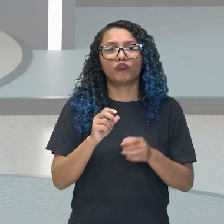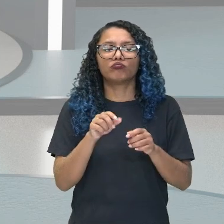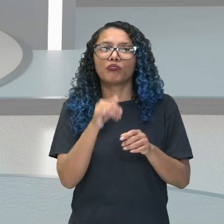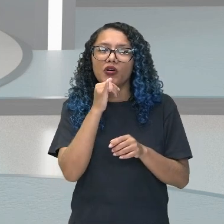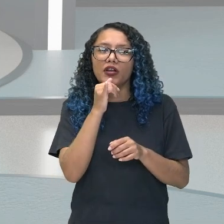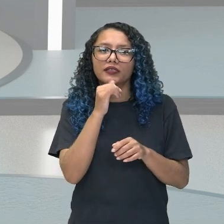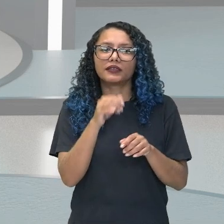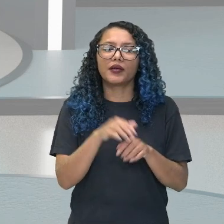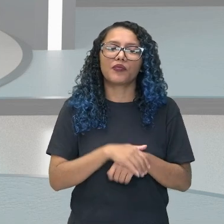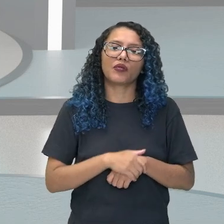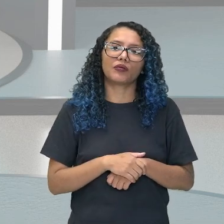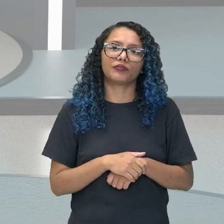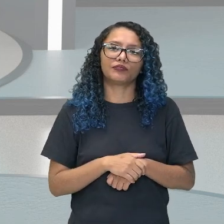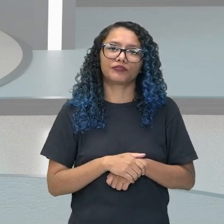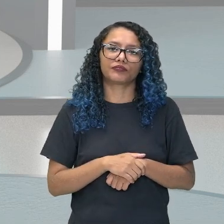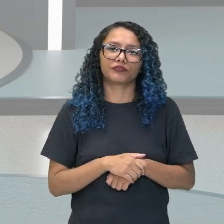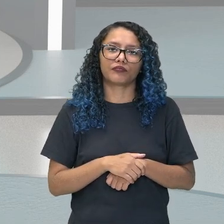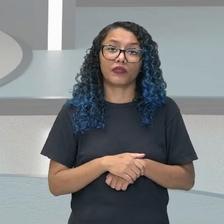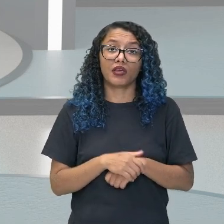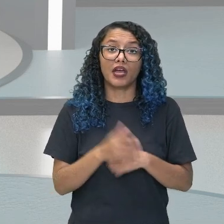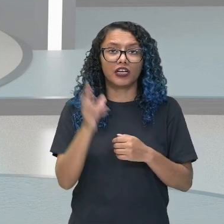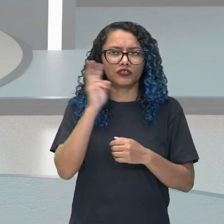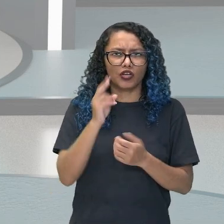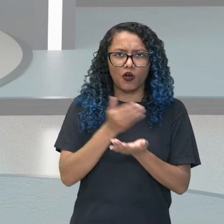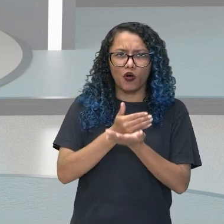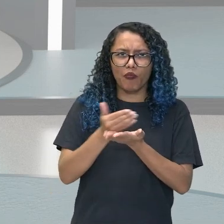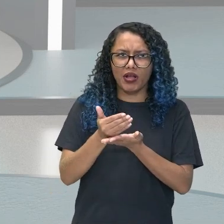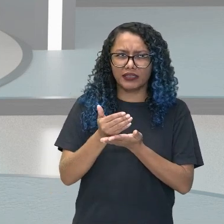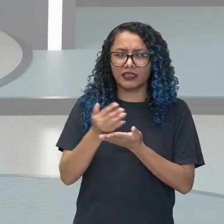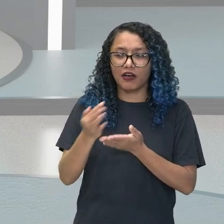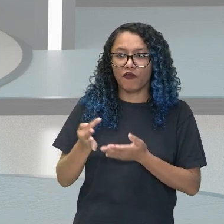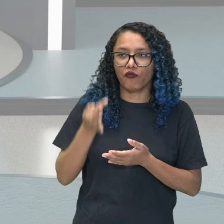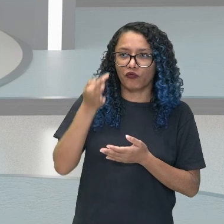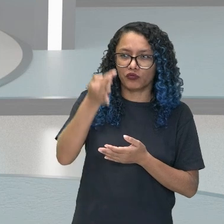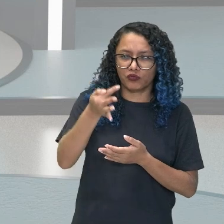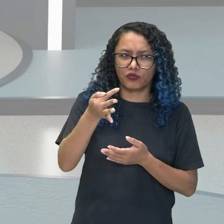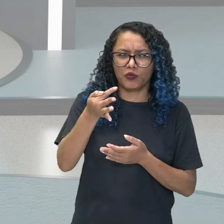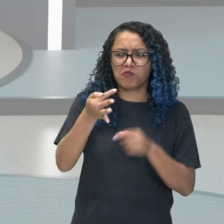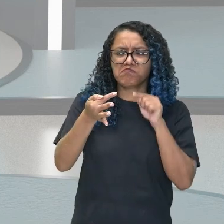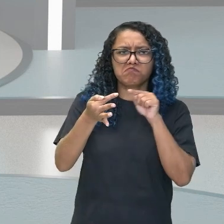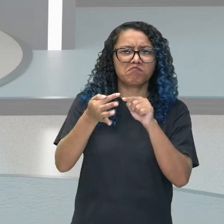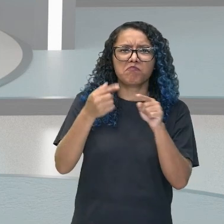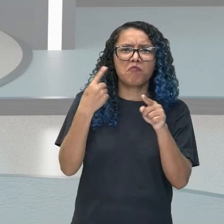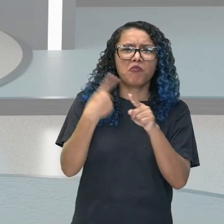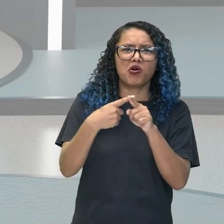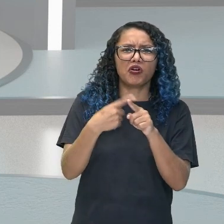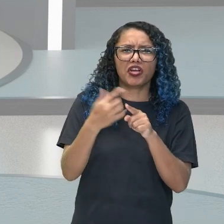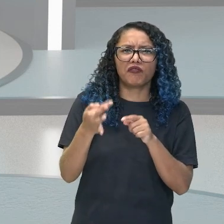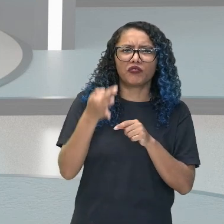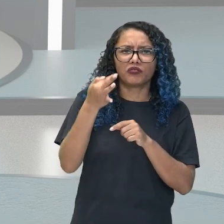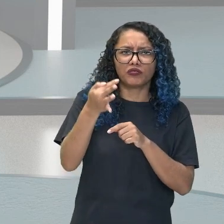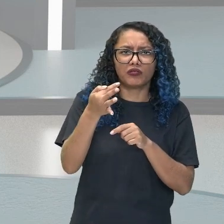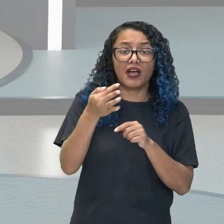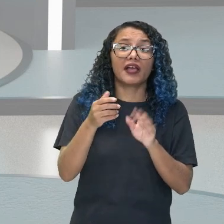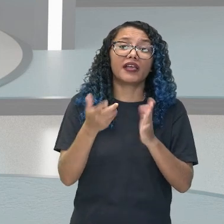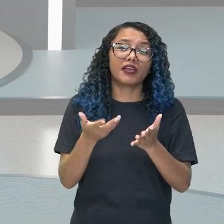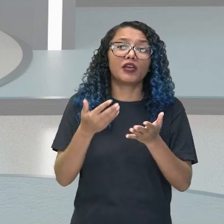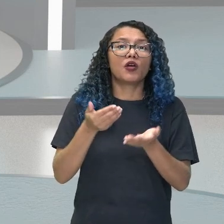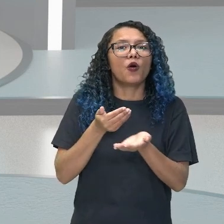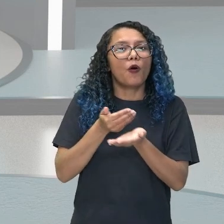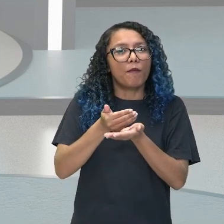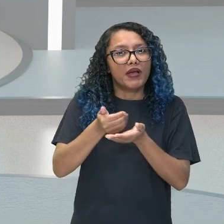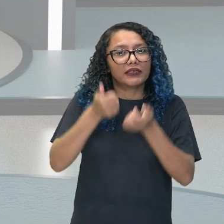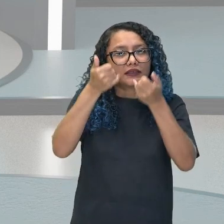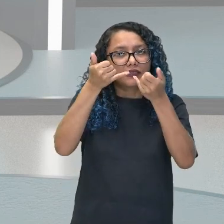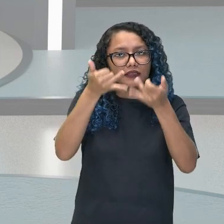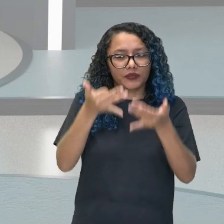historias que comenzan por el futuro? ¿Por qué estamos en ese momento? Él va a contar lo que sucedió